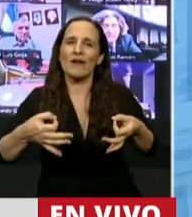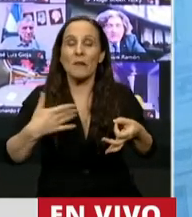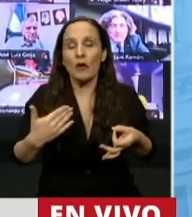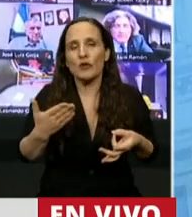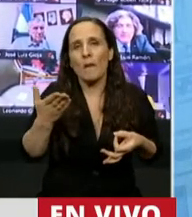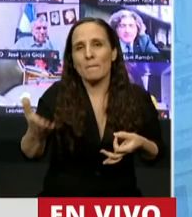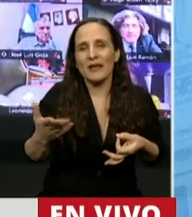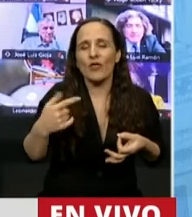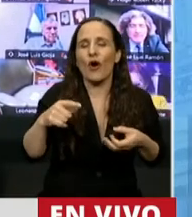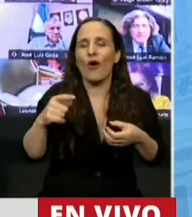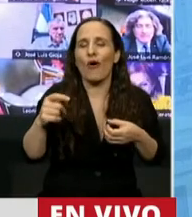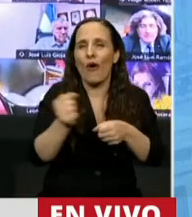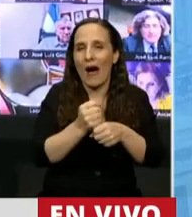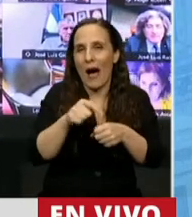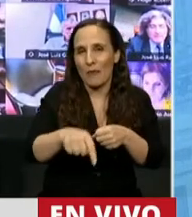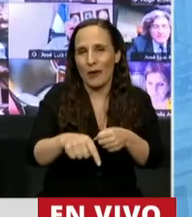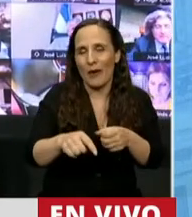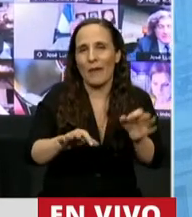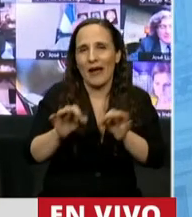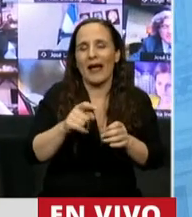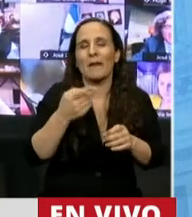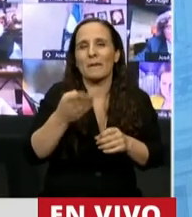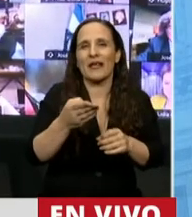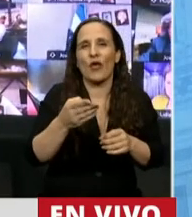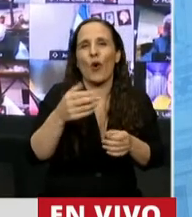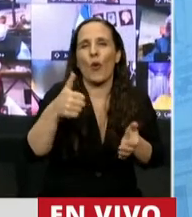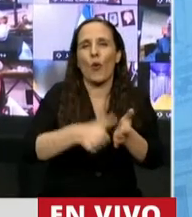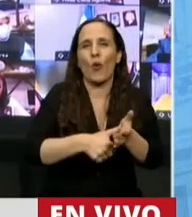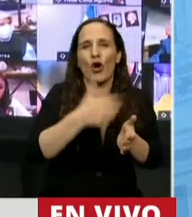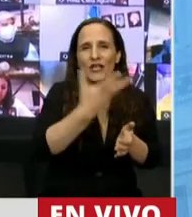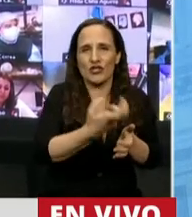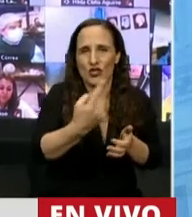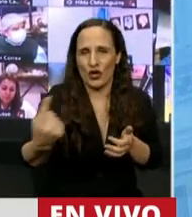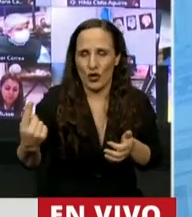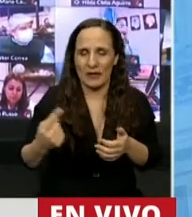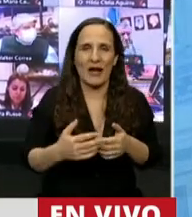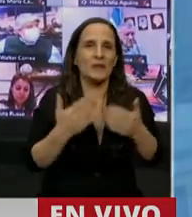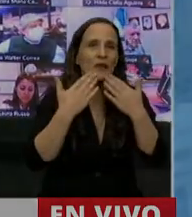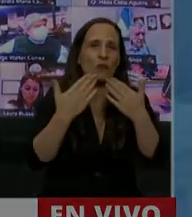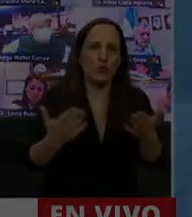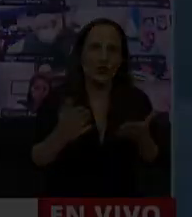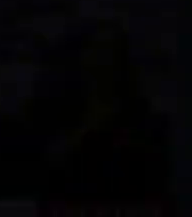la aprobación del tratamiento de esta sesión y votación nominal. Gracias. Muchas gracias, diputada Stilman.